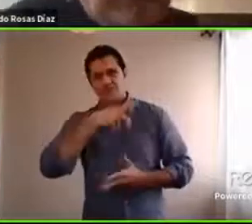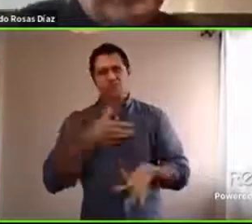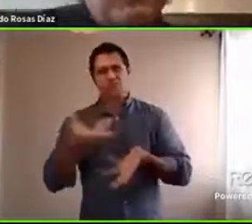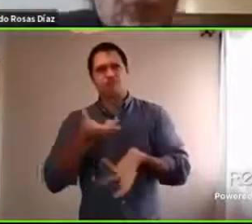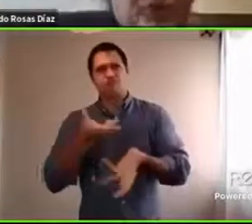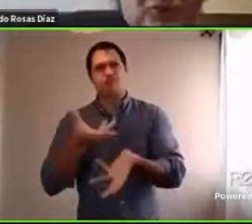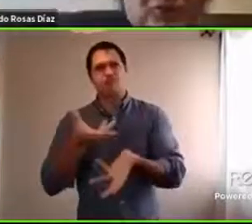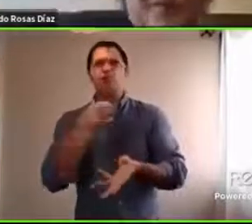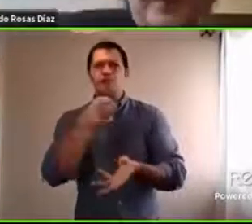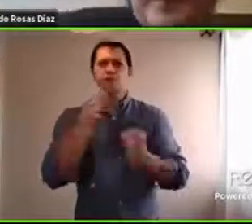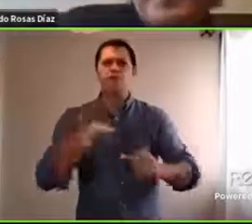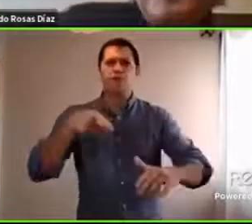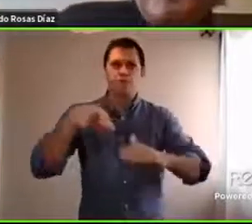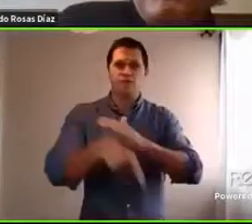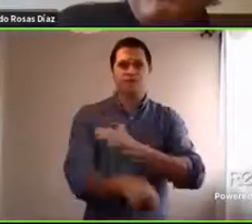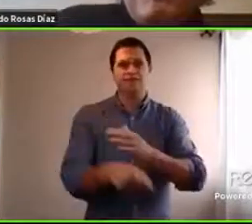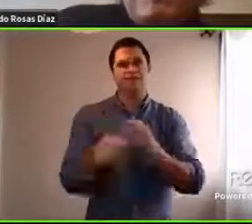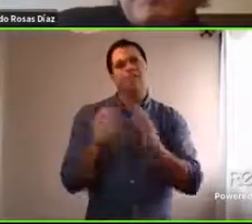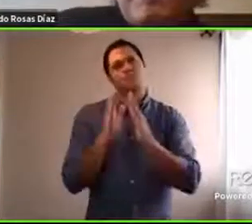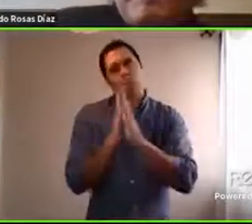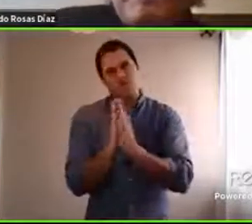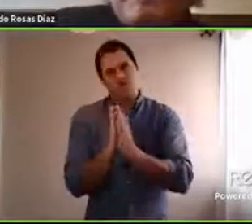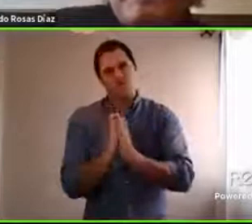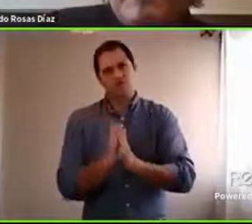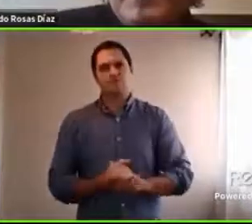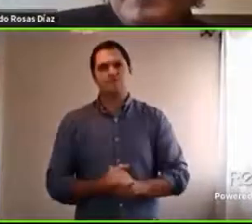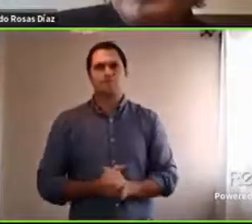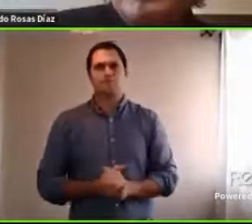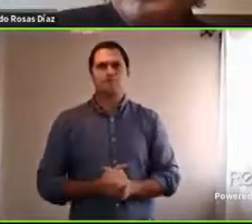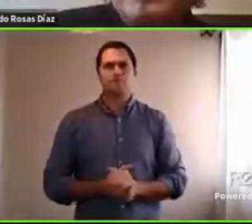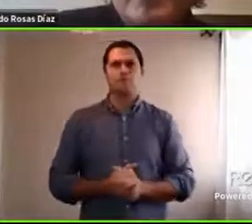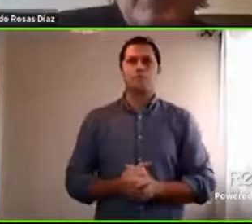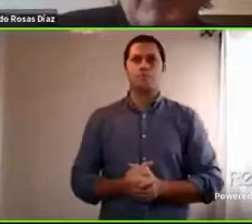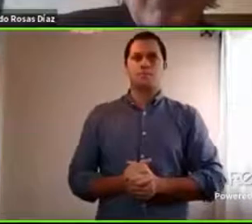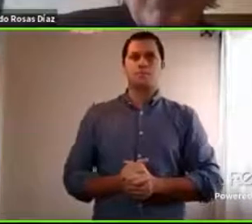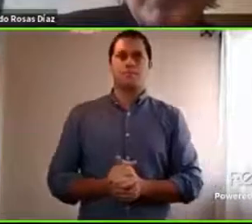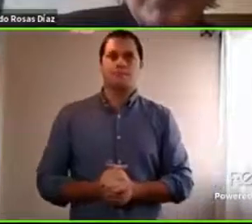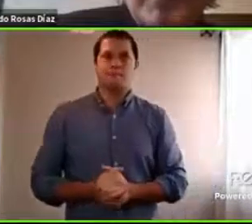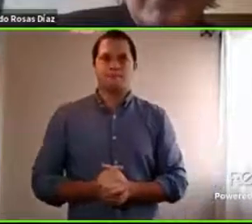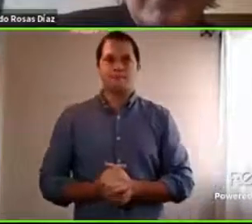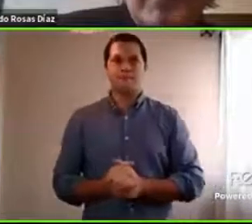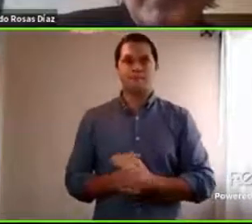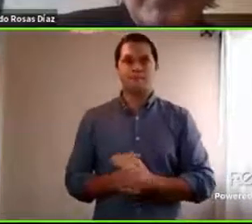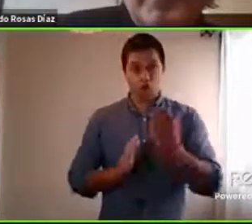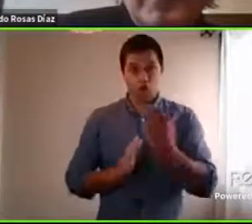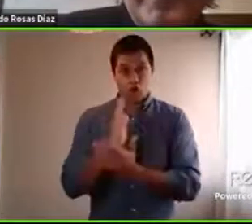pudieran profundizar un poco eso. Bueno, empiezo yo, Jiménez, si querés.